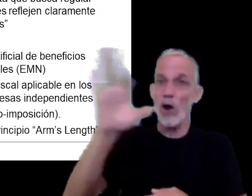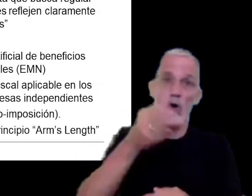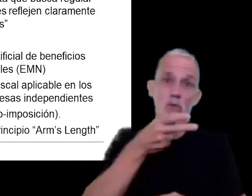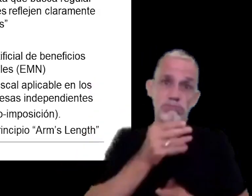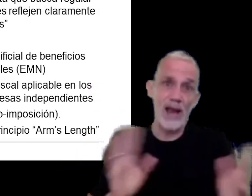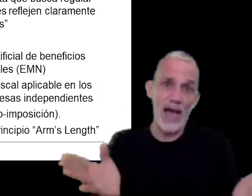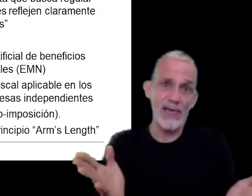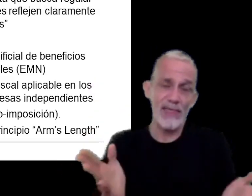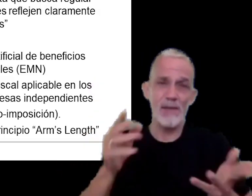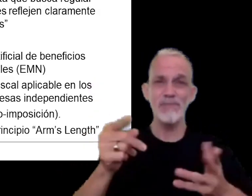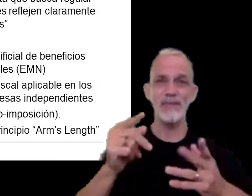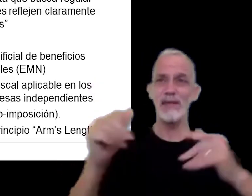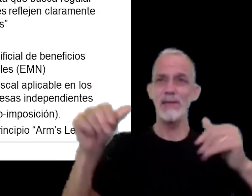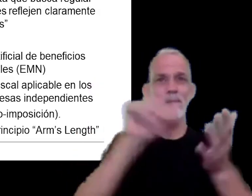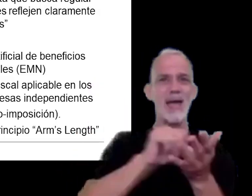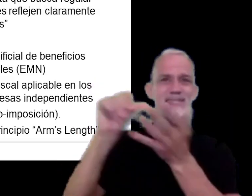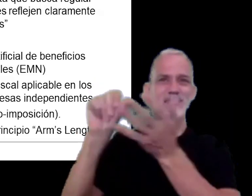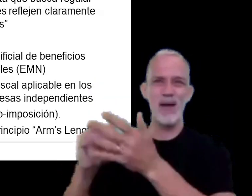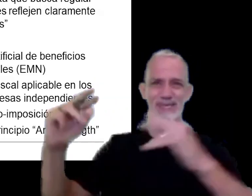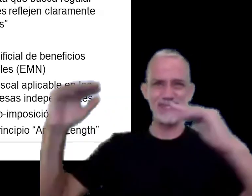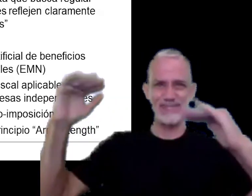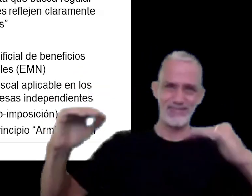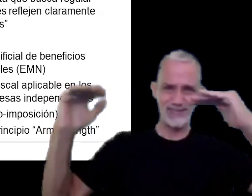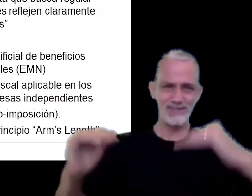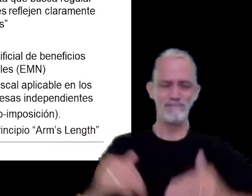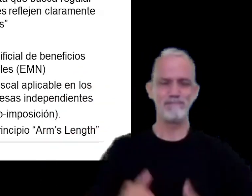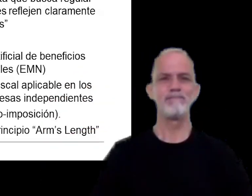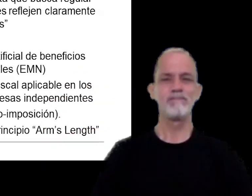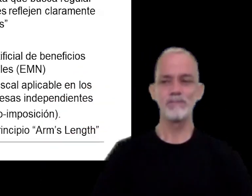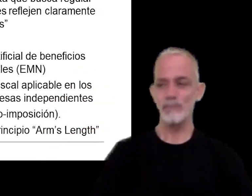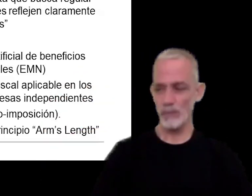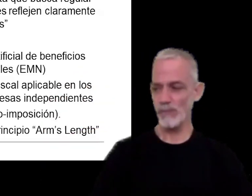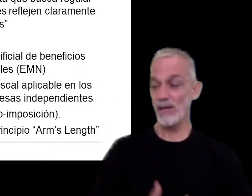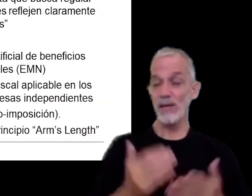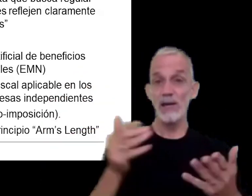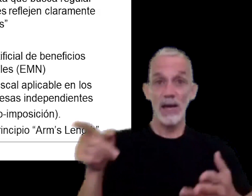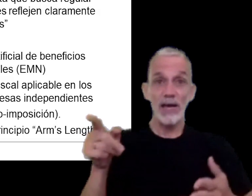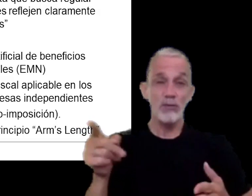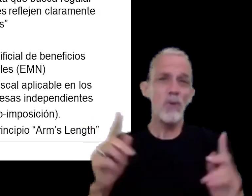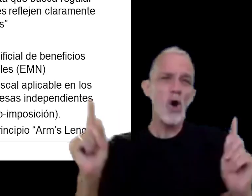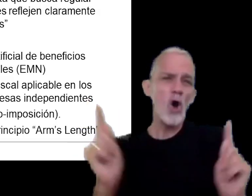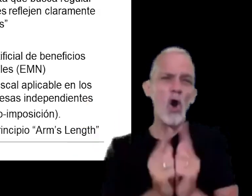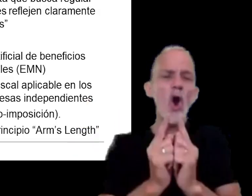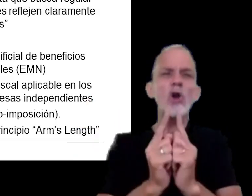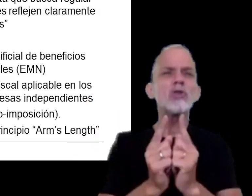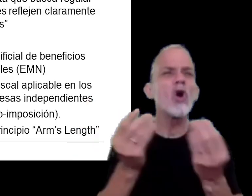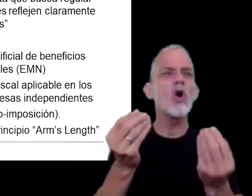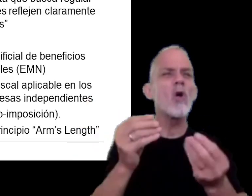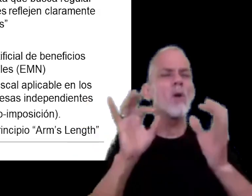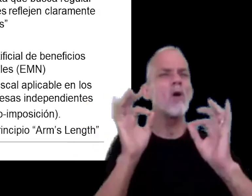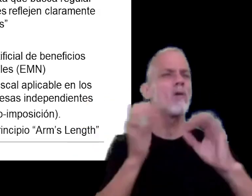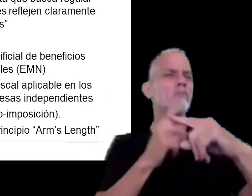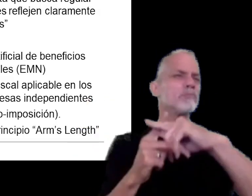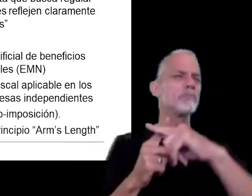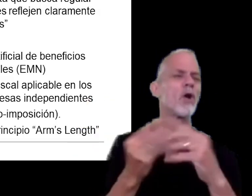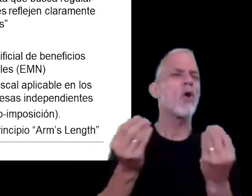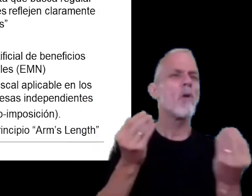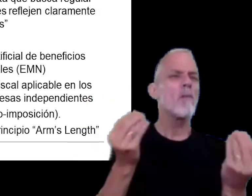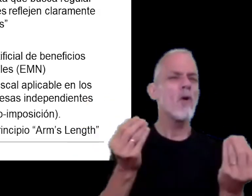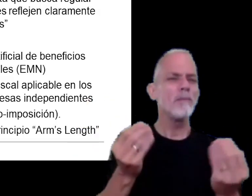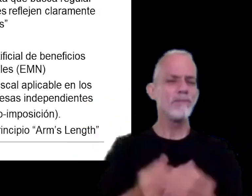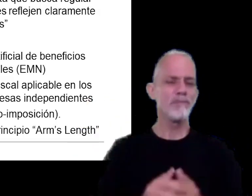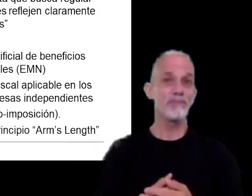entre países y esto muy simplificadamente se determina mediante